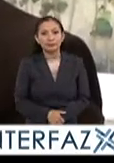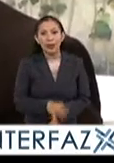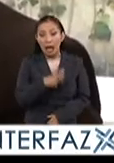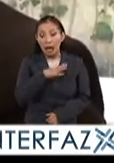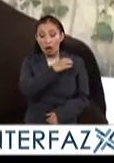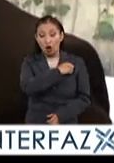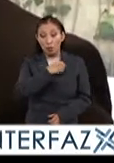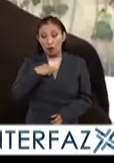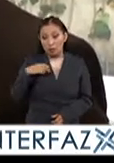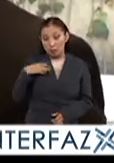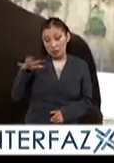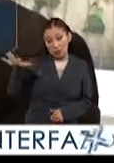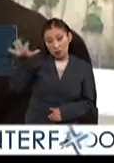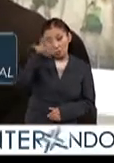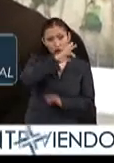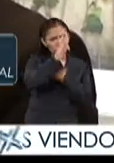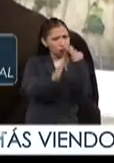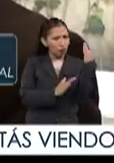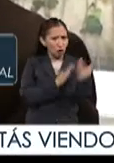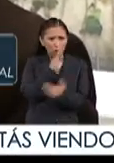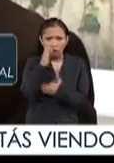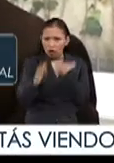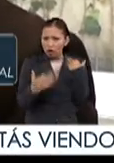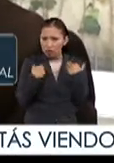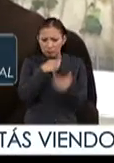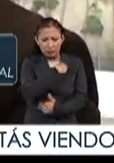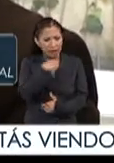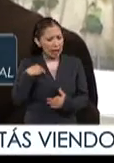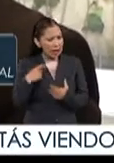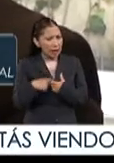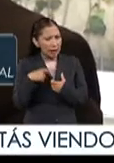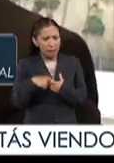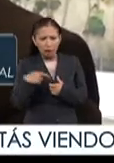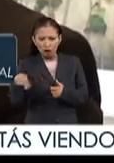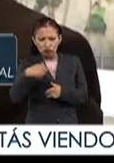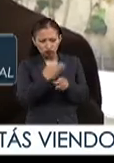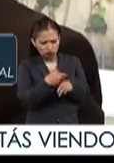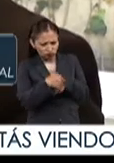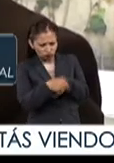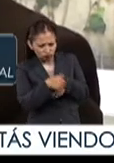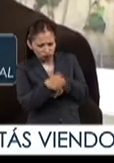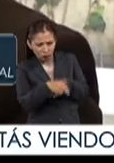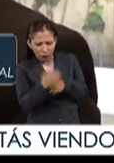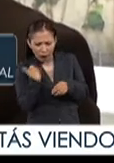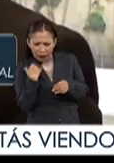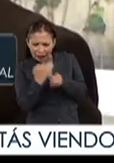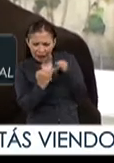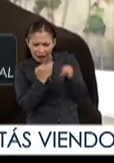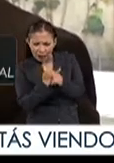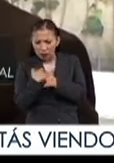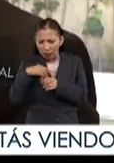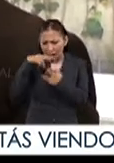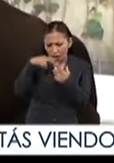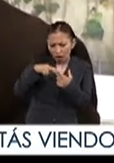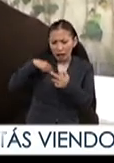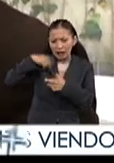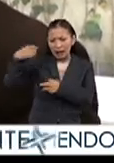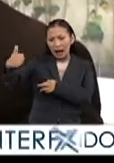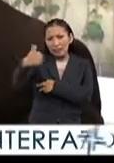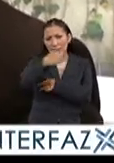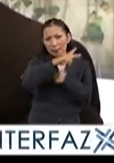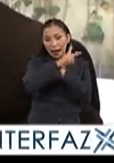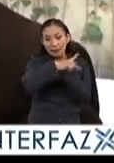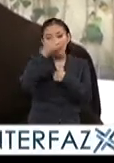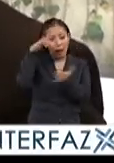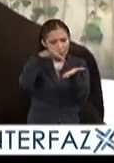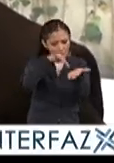un compromiso, yo te diría, de todos los actores estadísticos a nivel internacional, regional y nacional en tratar